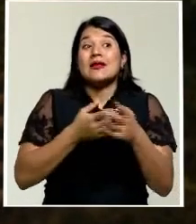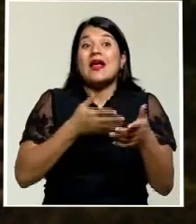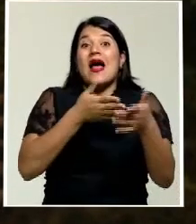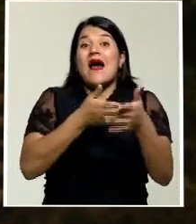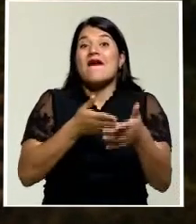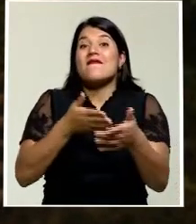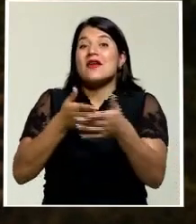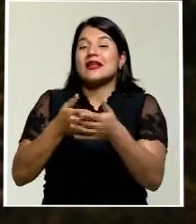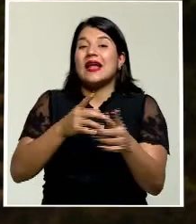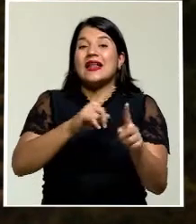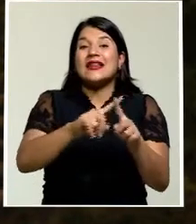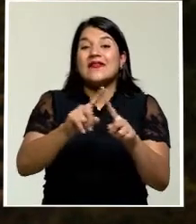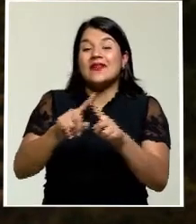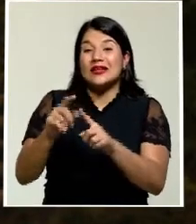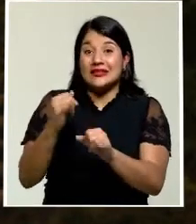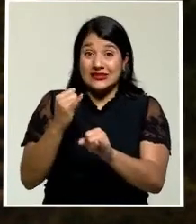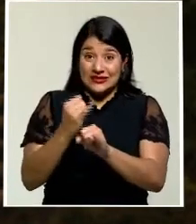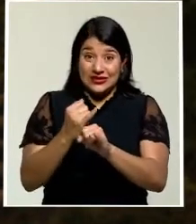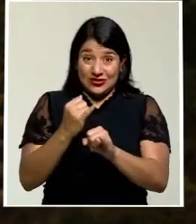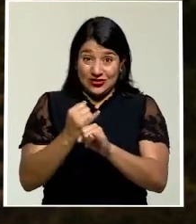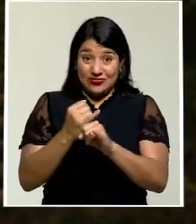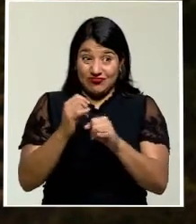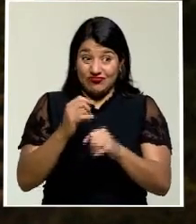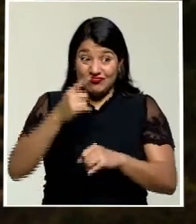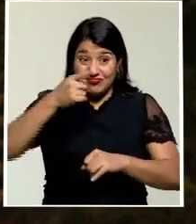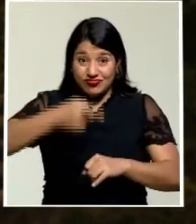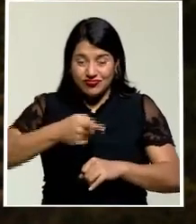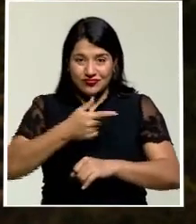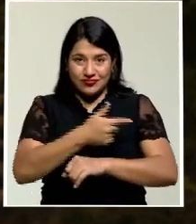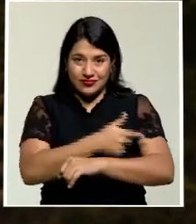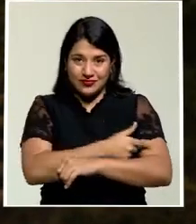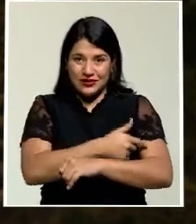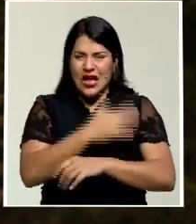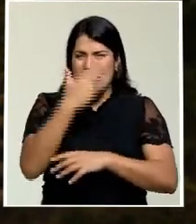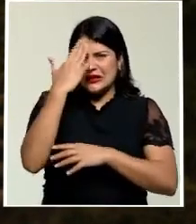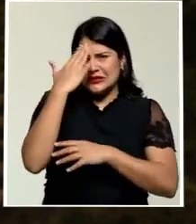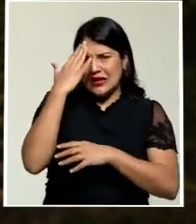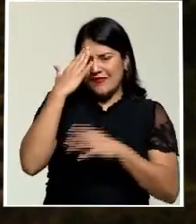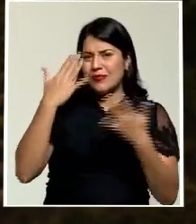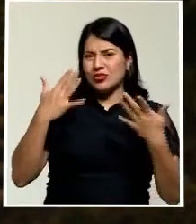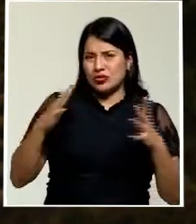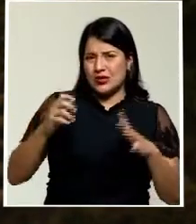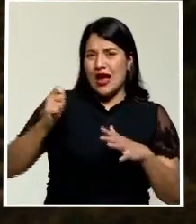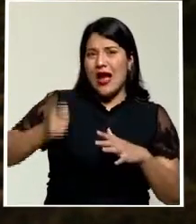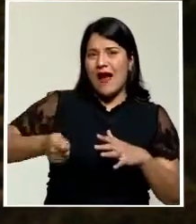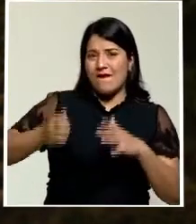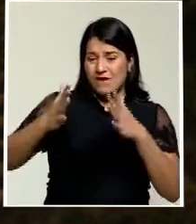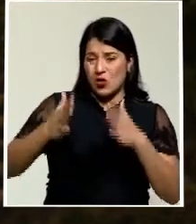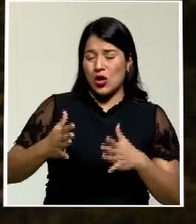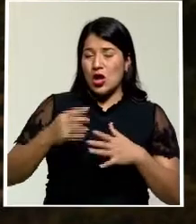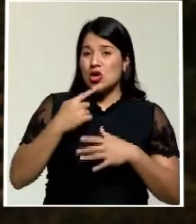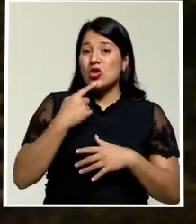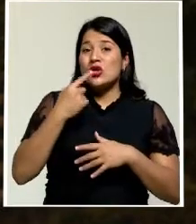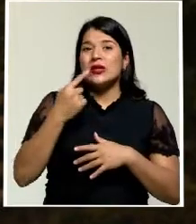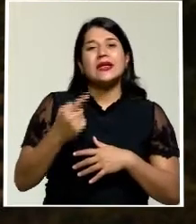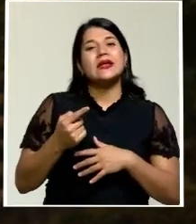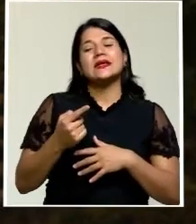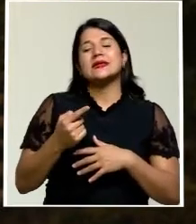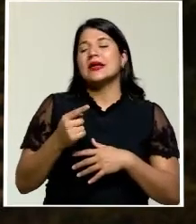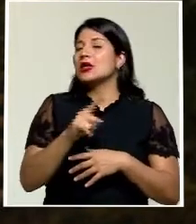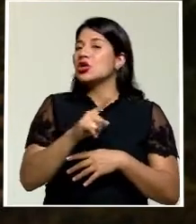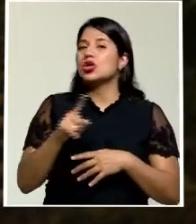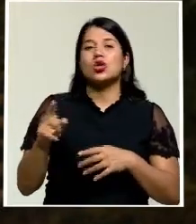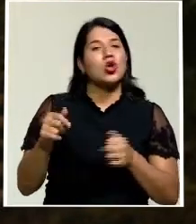de lo que es la vacunación. Sabemos que también hay abogados que ya han insistido en que se van a interponer